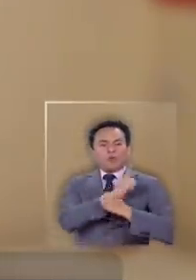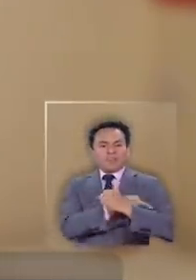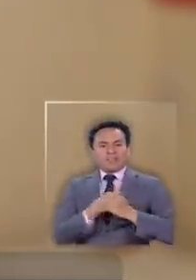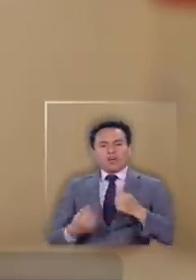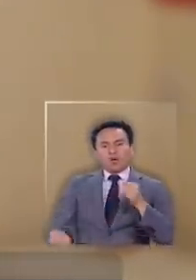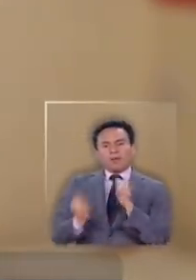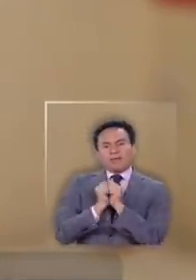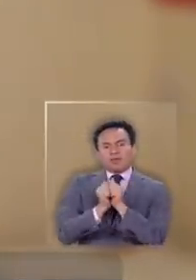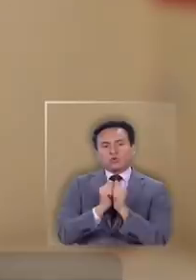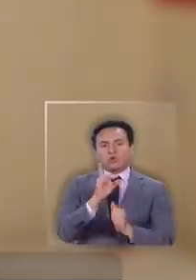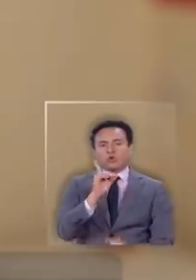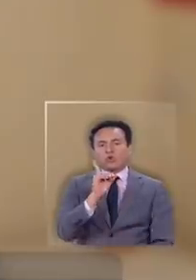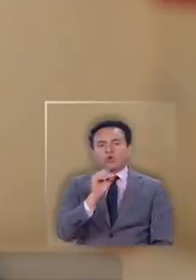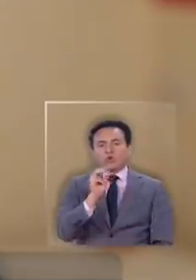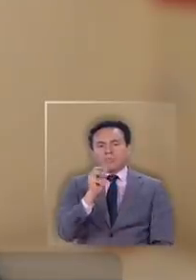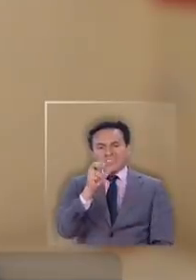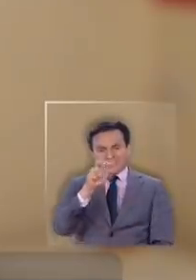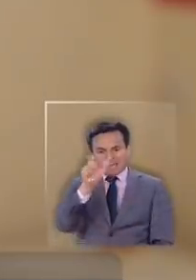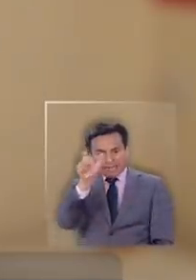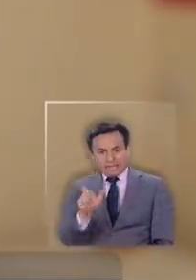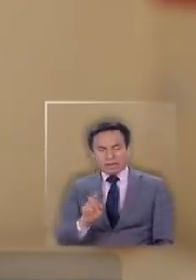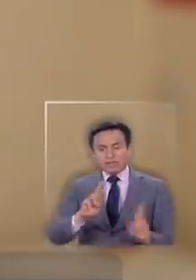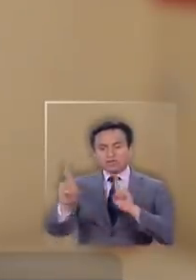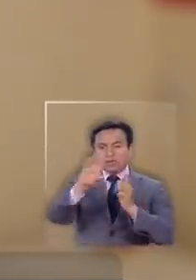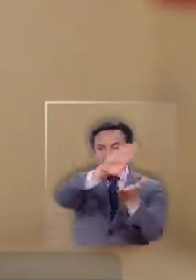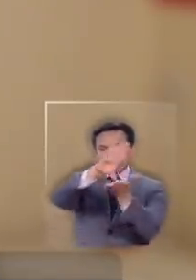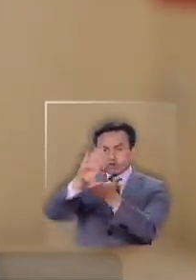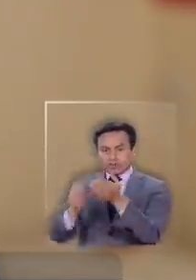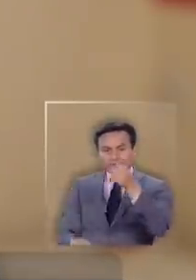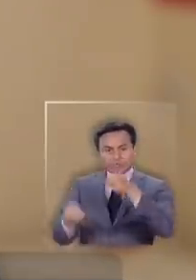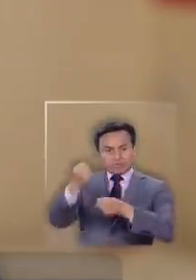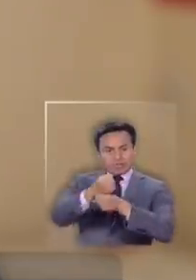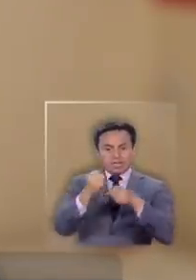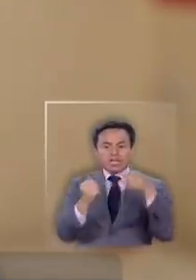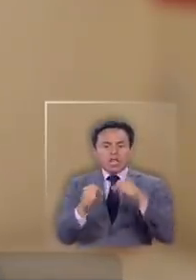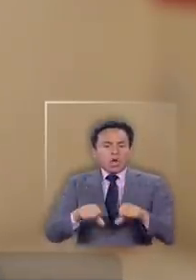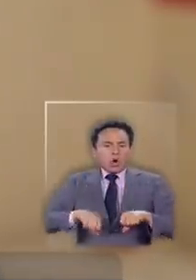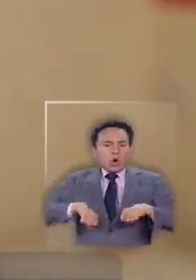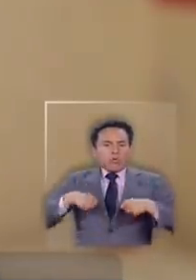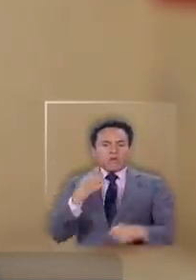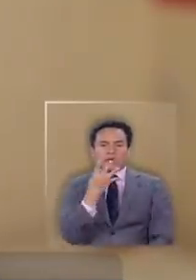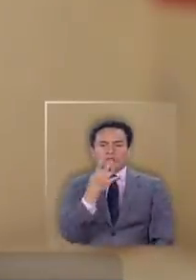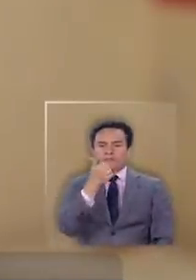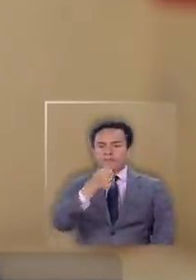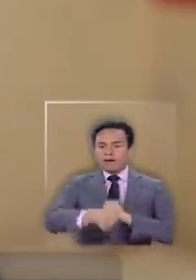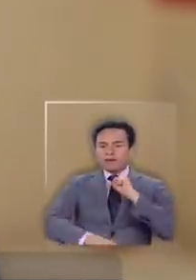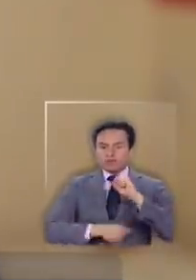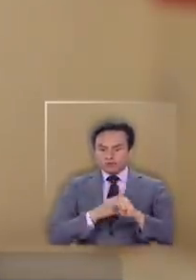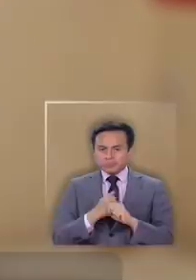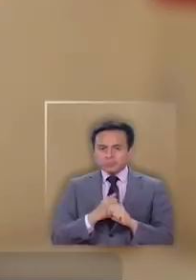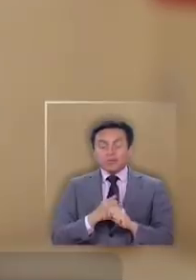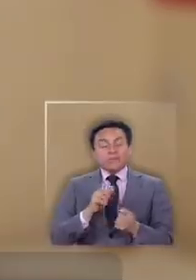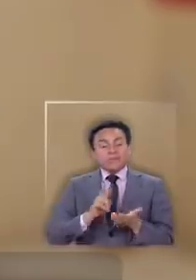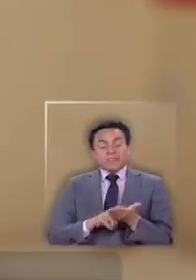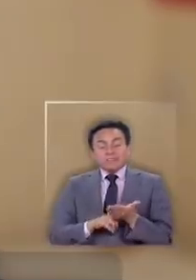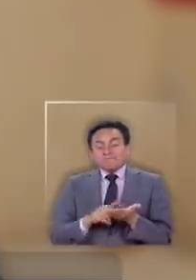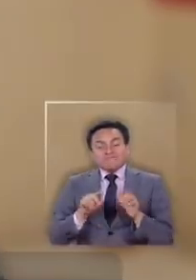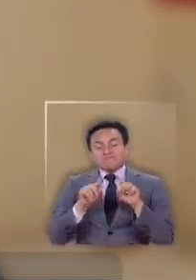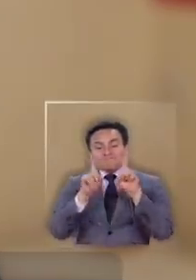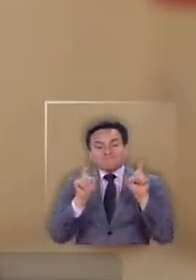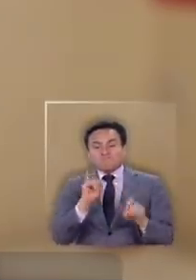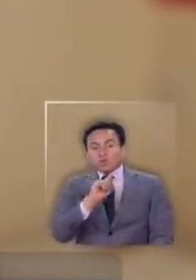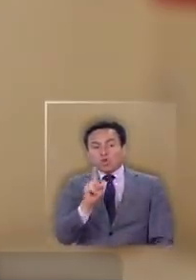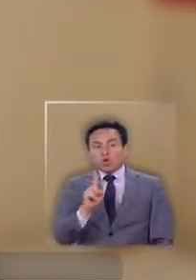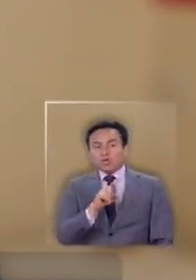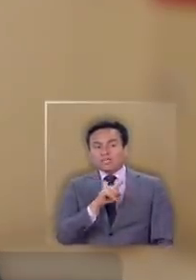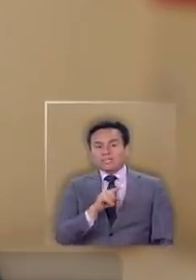gabinete, es Dominic Raab, el ministro de Relaciones Exteriores. Él es muy joven, tiene 46 años. Y la verdad es que no sabemos si se